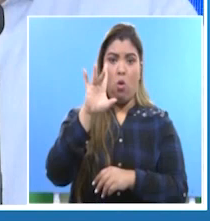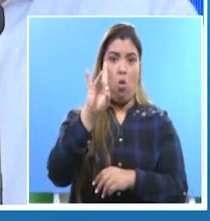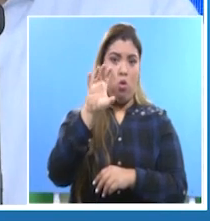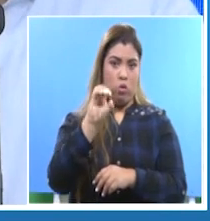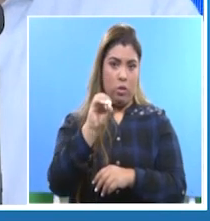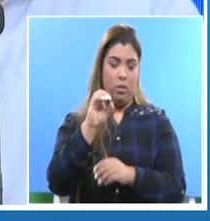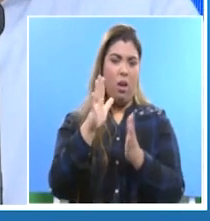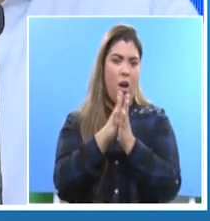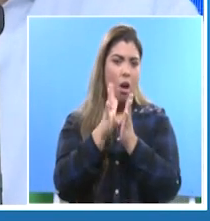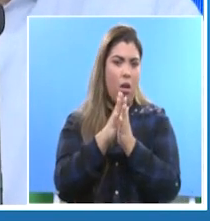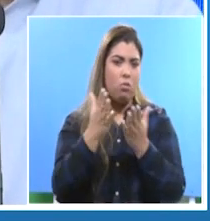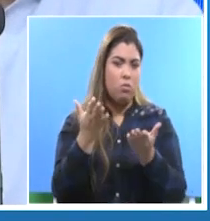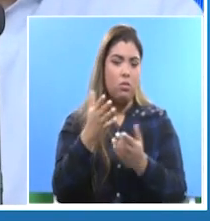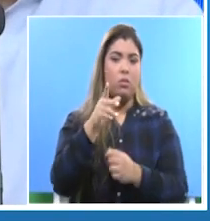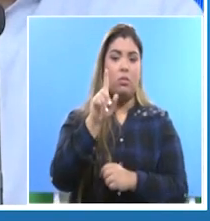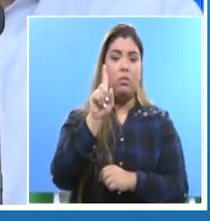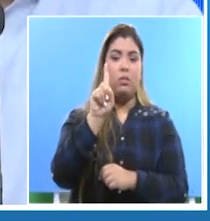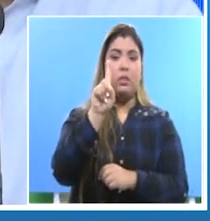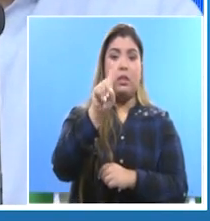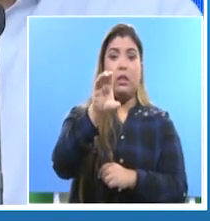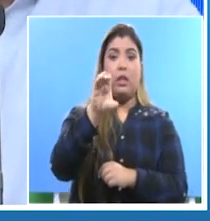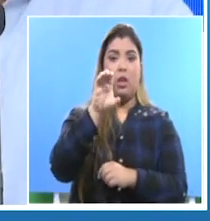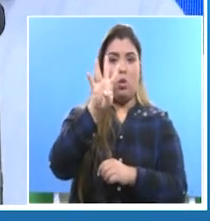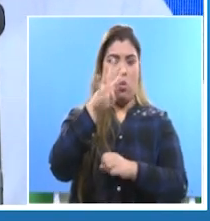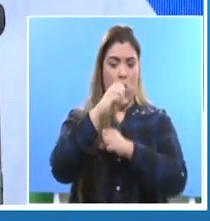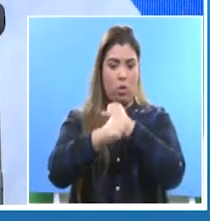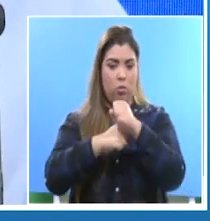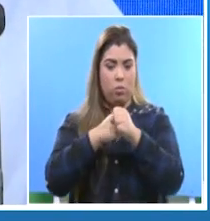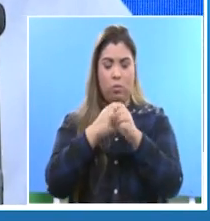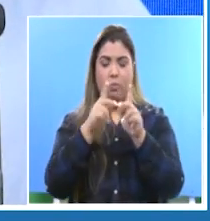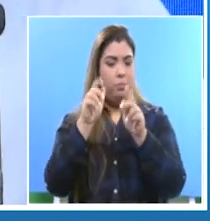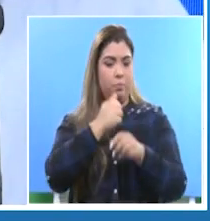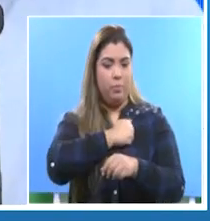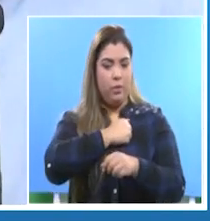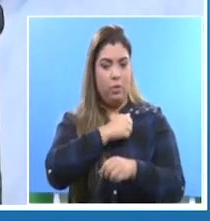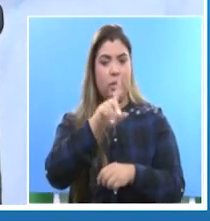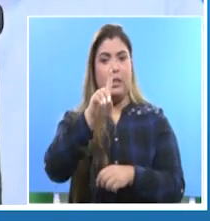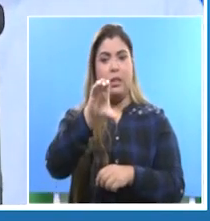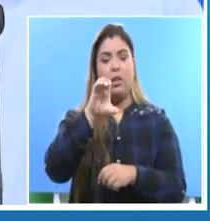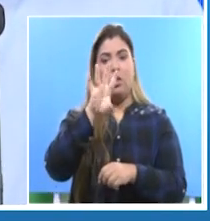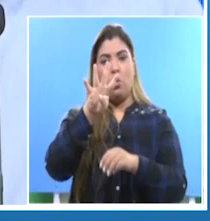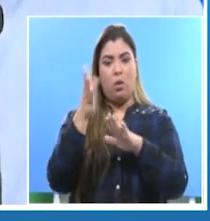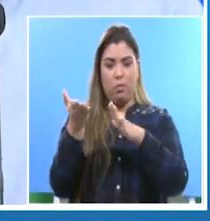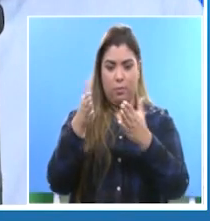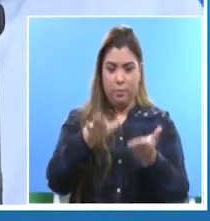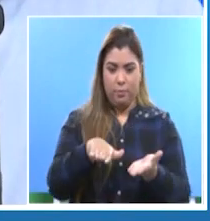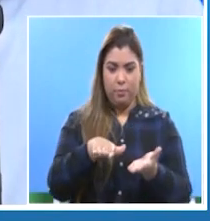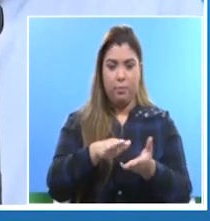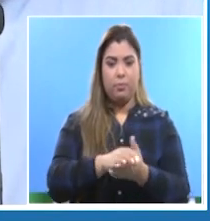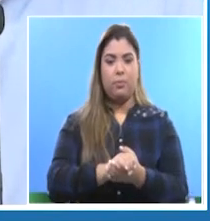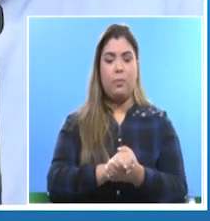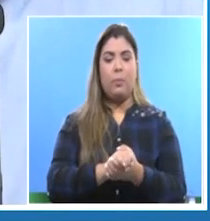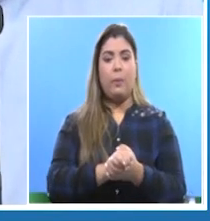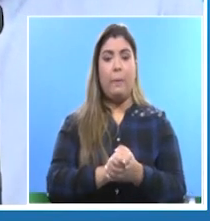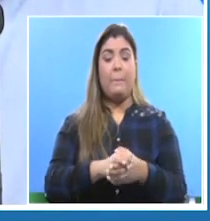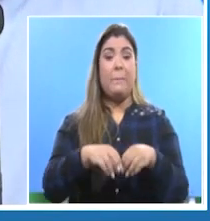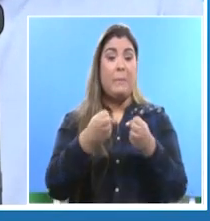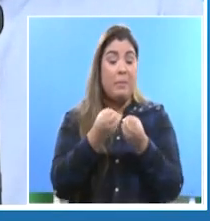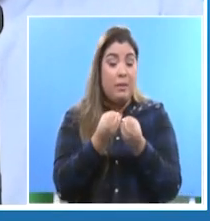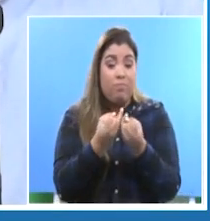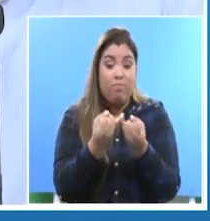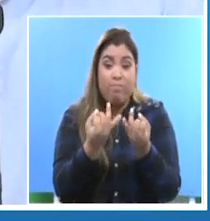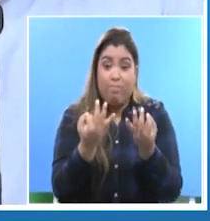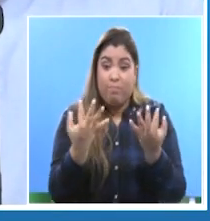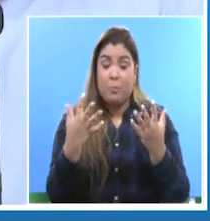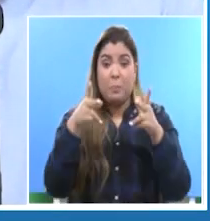104 fallecidos. Lo que deja ver que hasta el momento, la mayoría de los casos